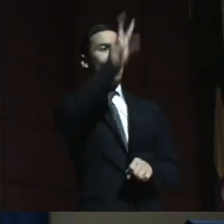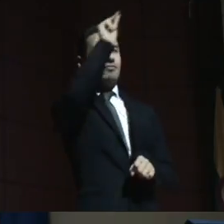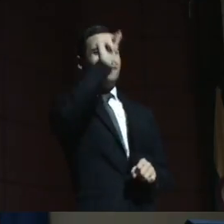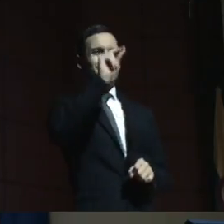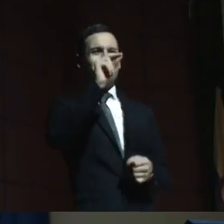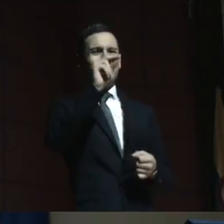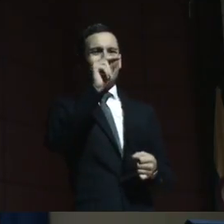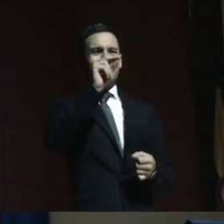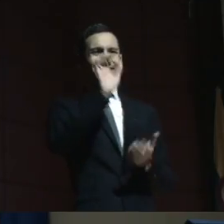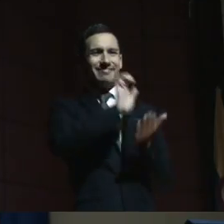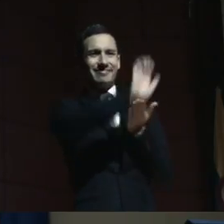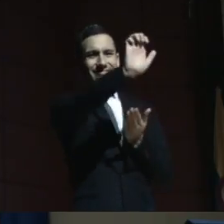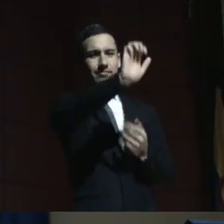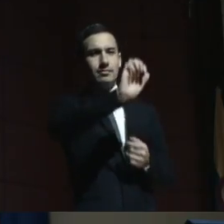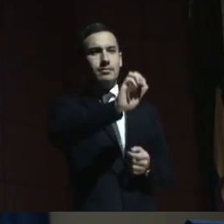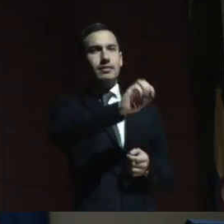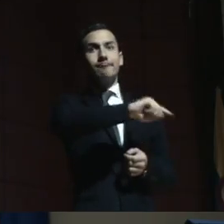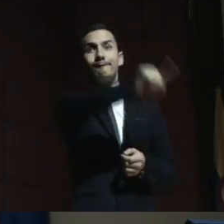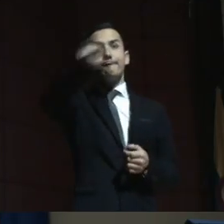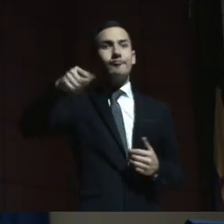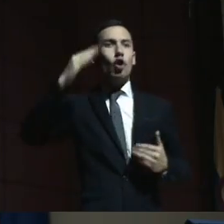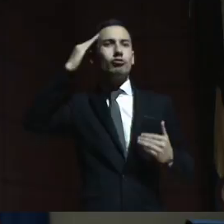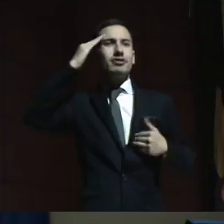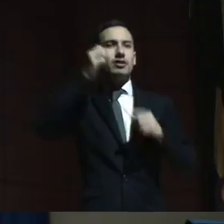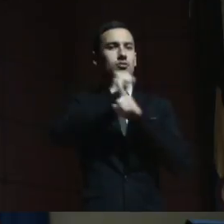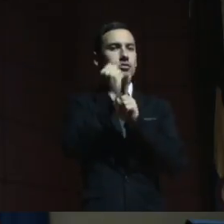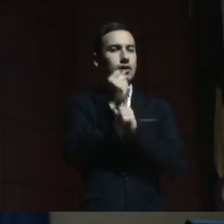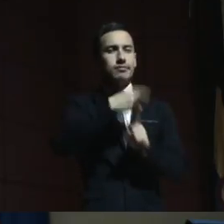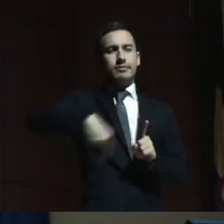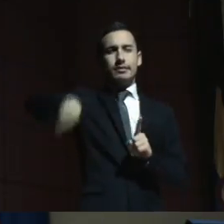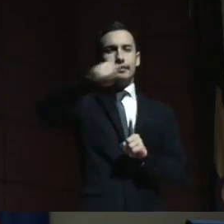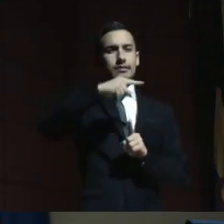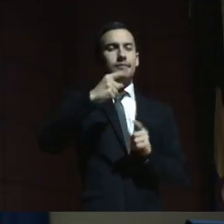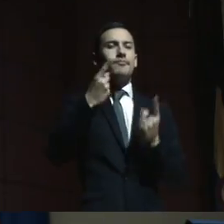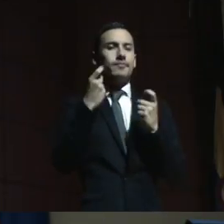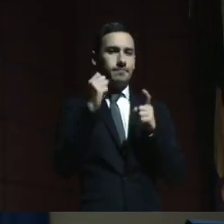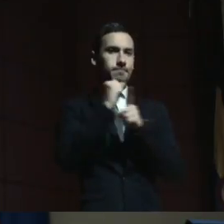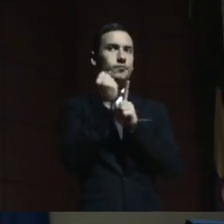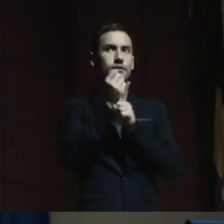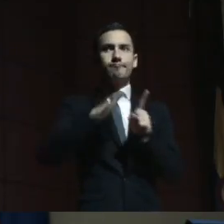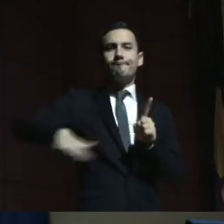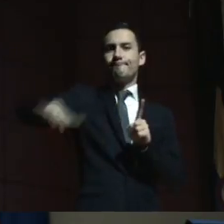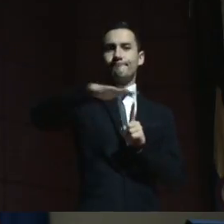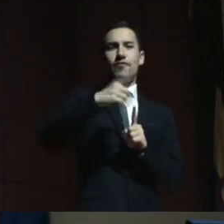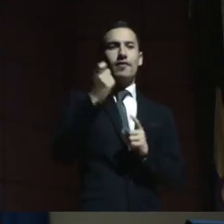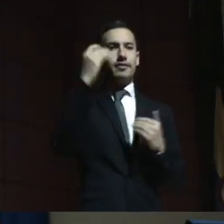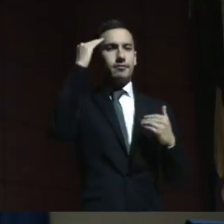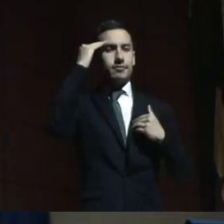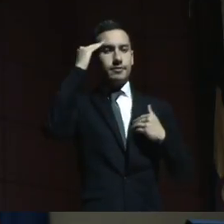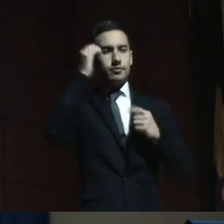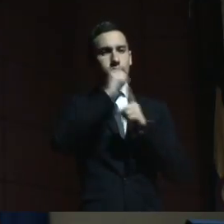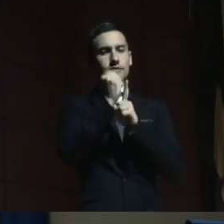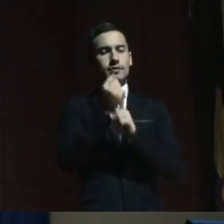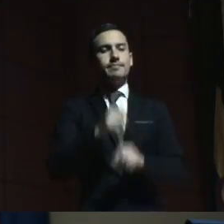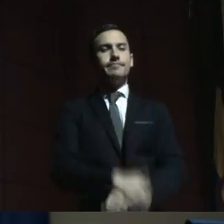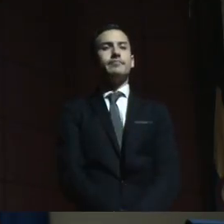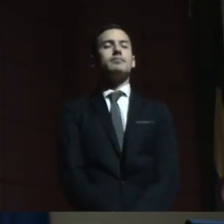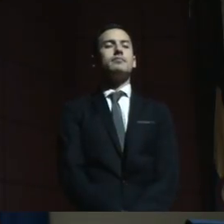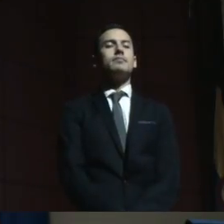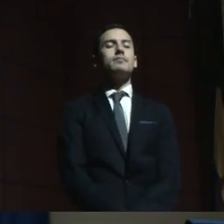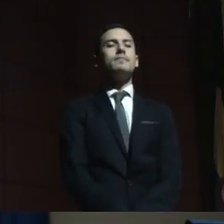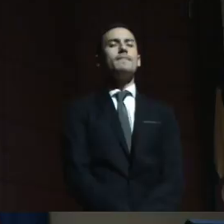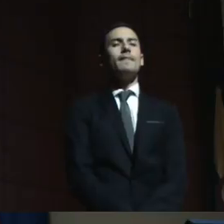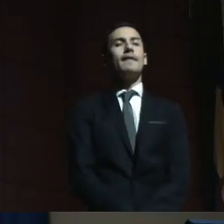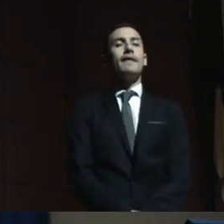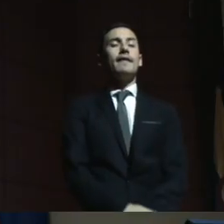toda una conciencia social de incapacidad en la sociedad. Carencia de servicios educativos